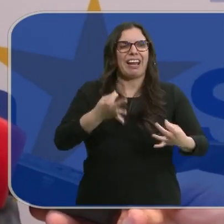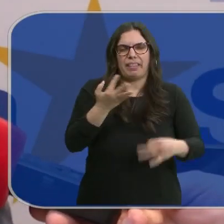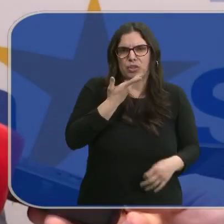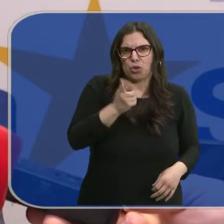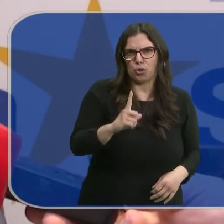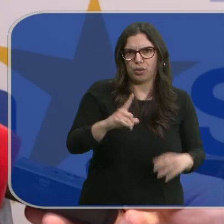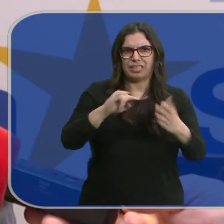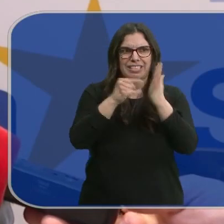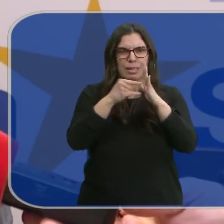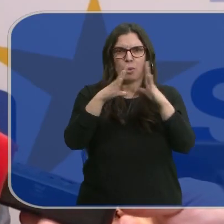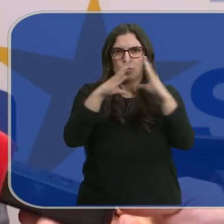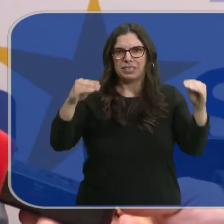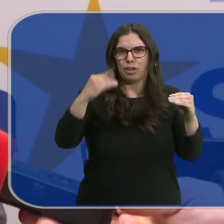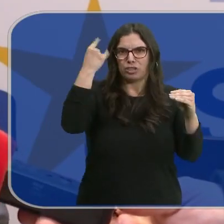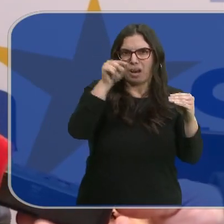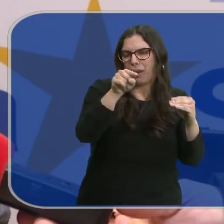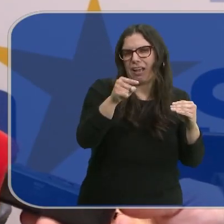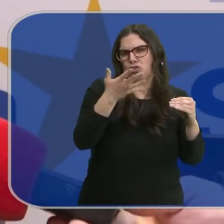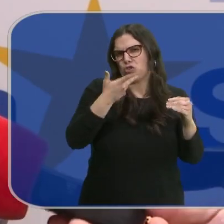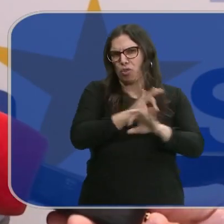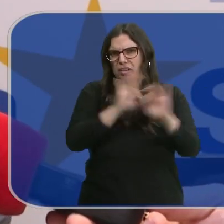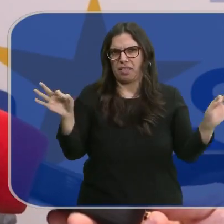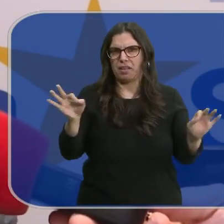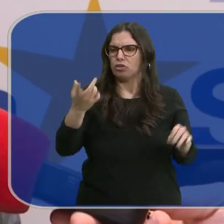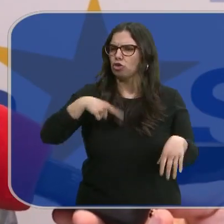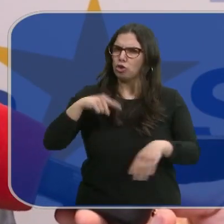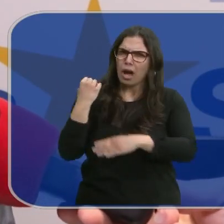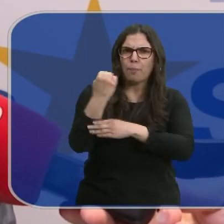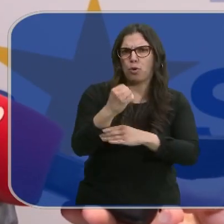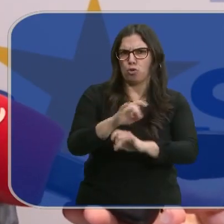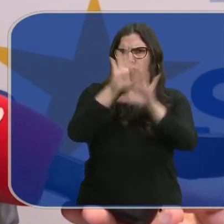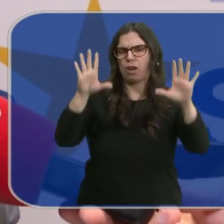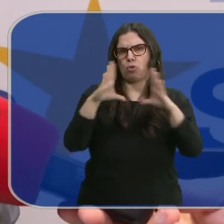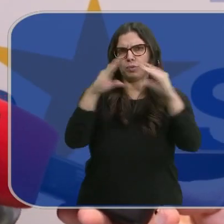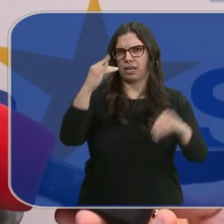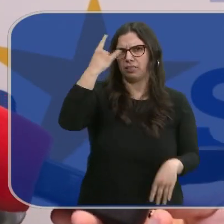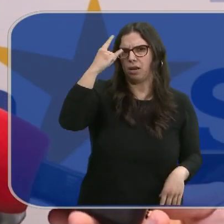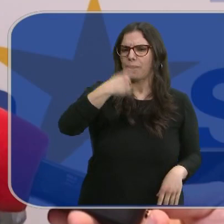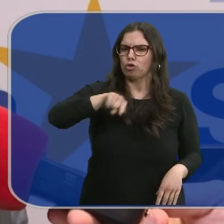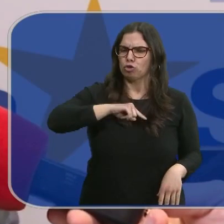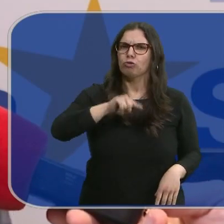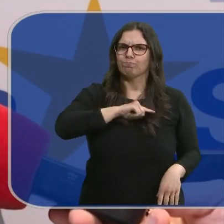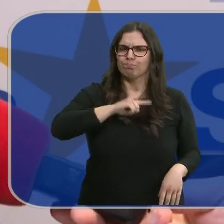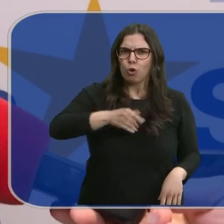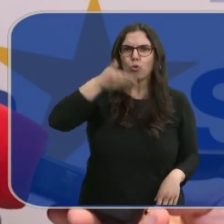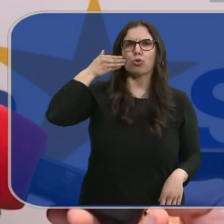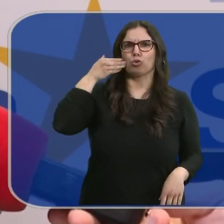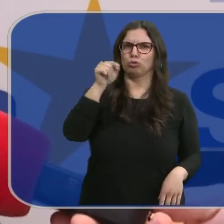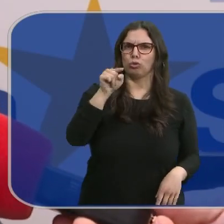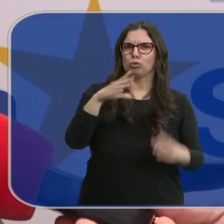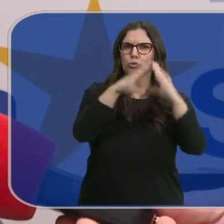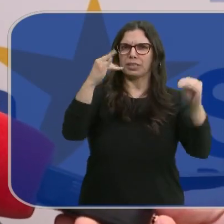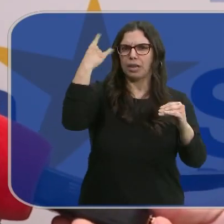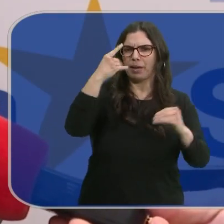de nuestro sistema universitario y la realidad de la Universidad de Salamanca. Manifestamos todo nuestro apoyo a la Universidad de Salamanca. Estamos muy orgullosos de la Universidad de Salamanca,